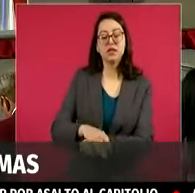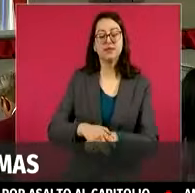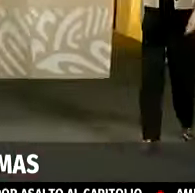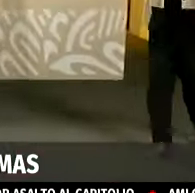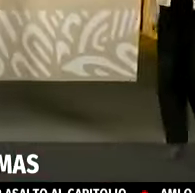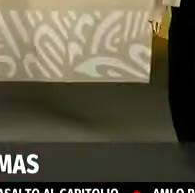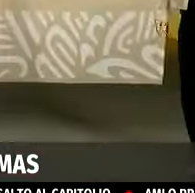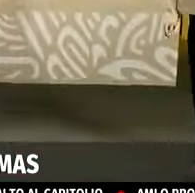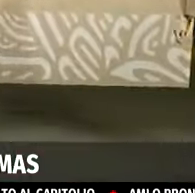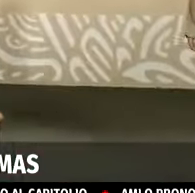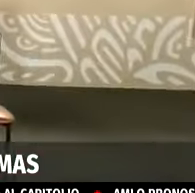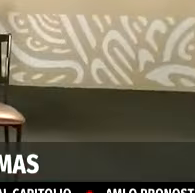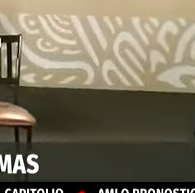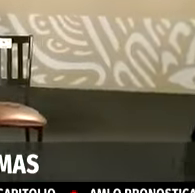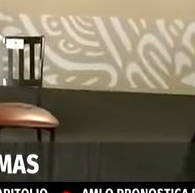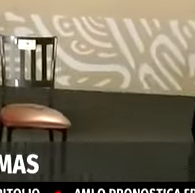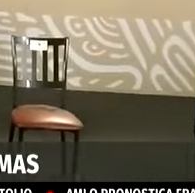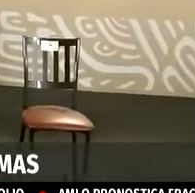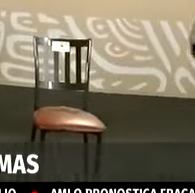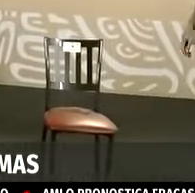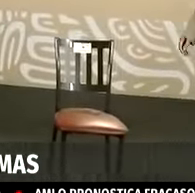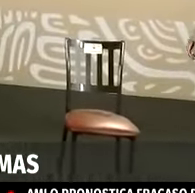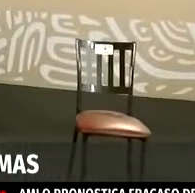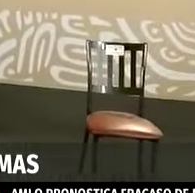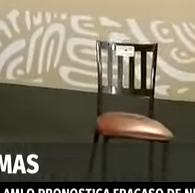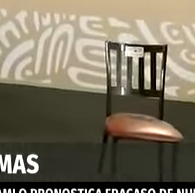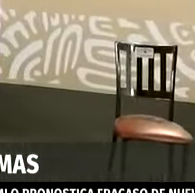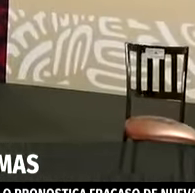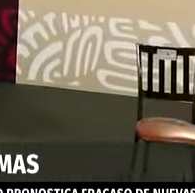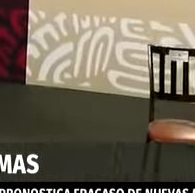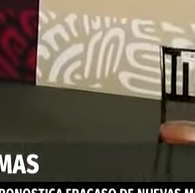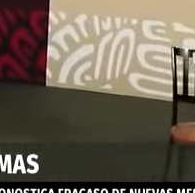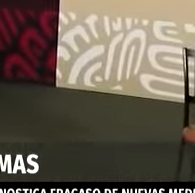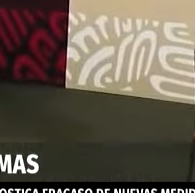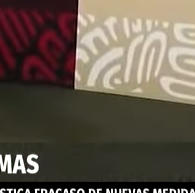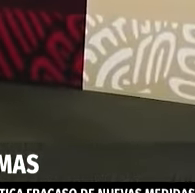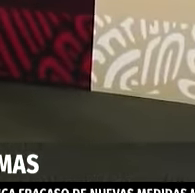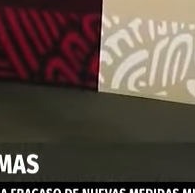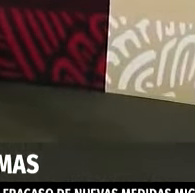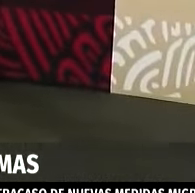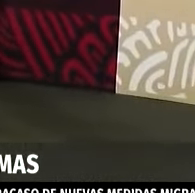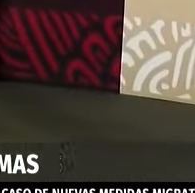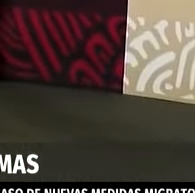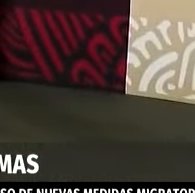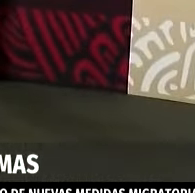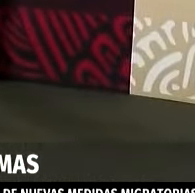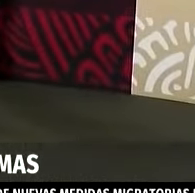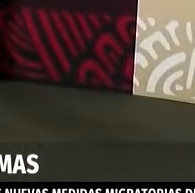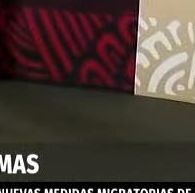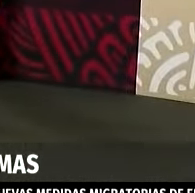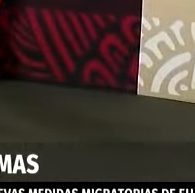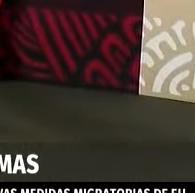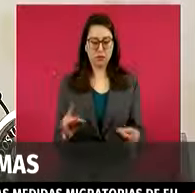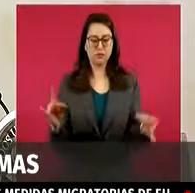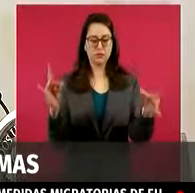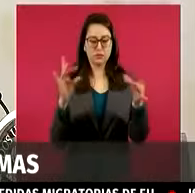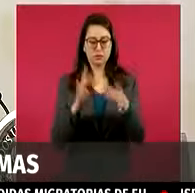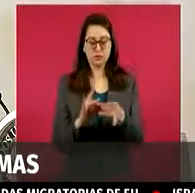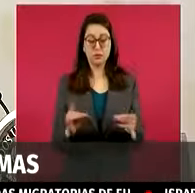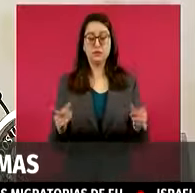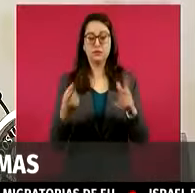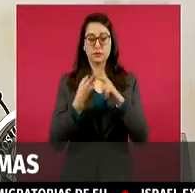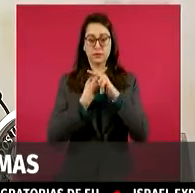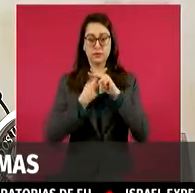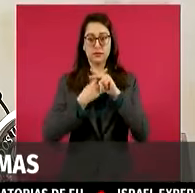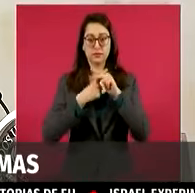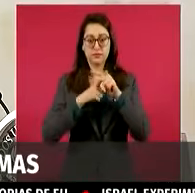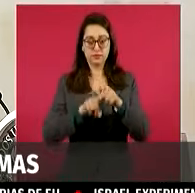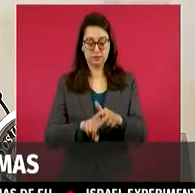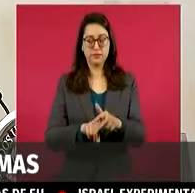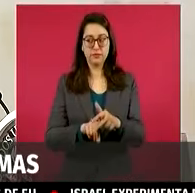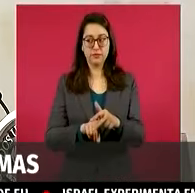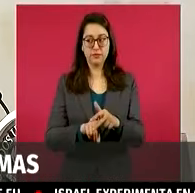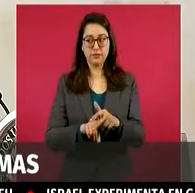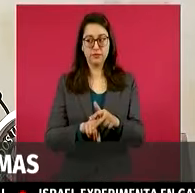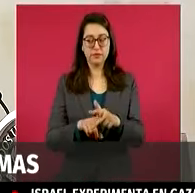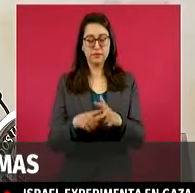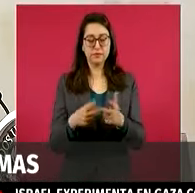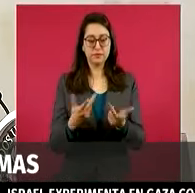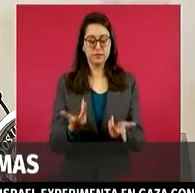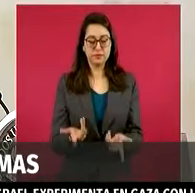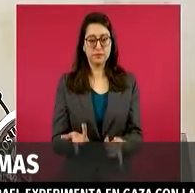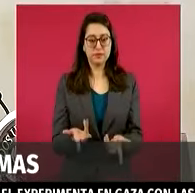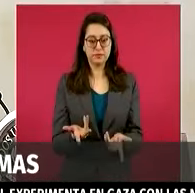no es lo más normal, ¿no? Estamos en el proceso más grande de la historia, justamente a la mitad en